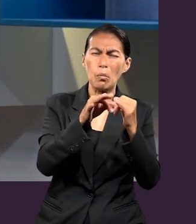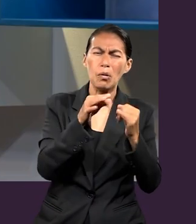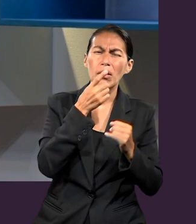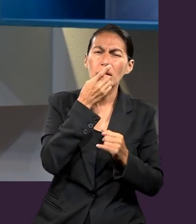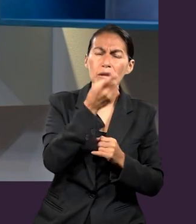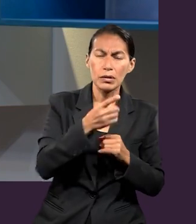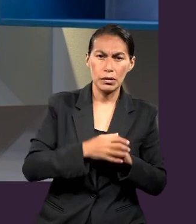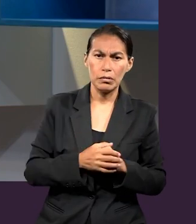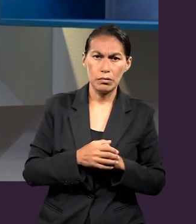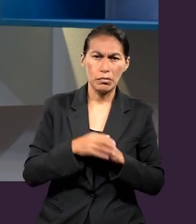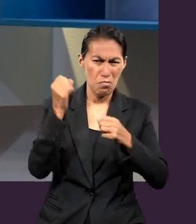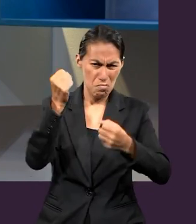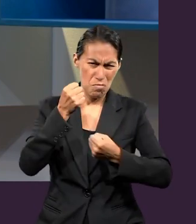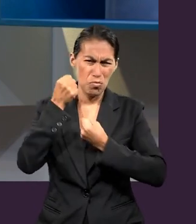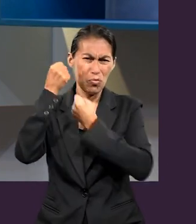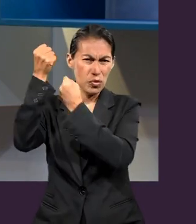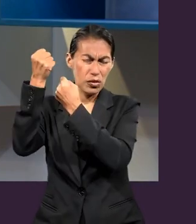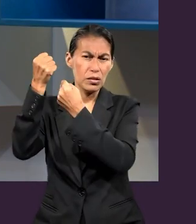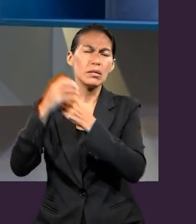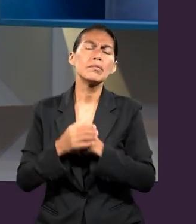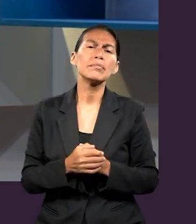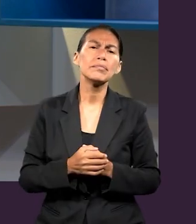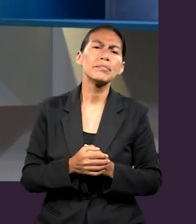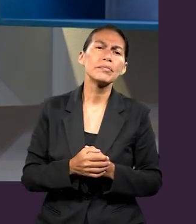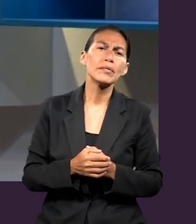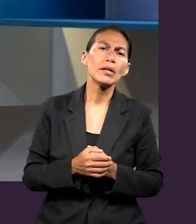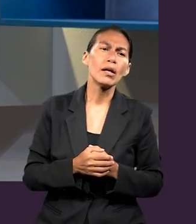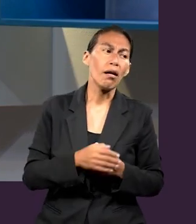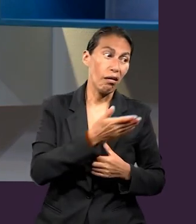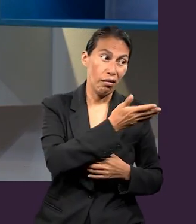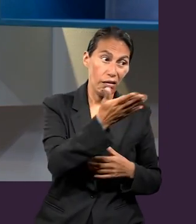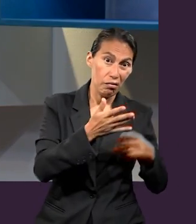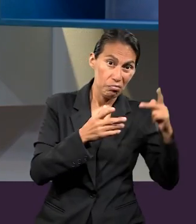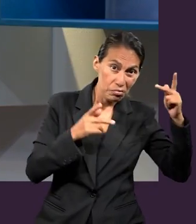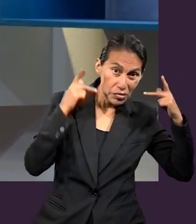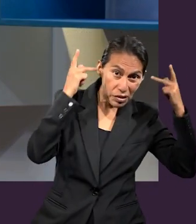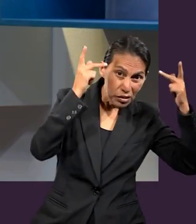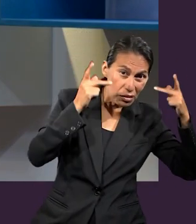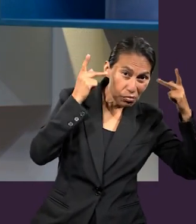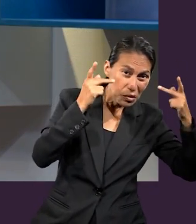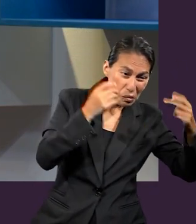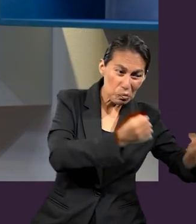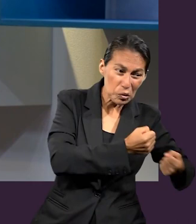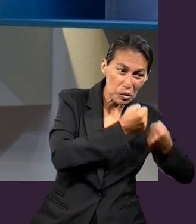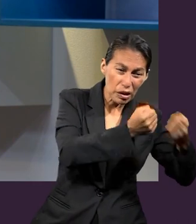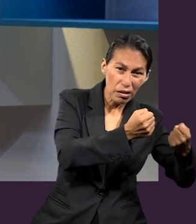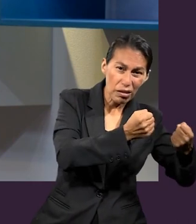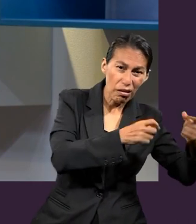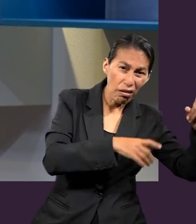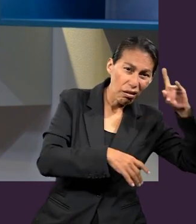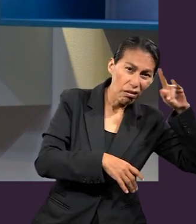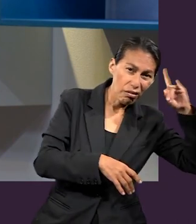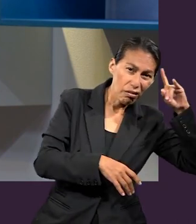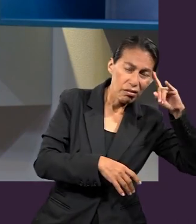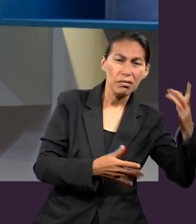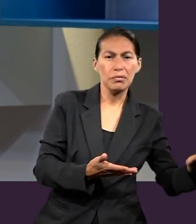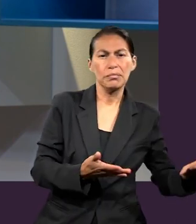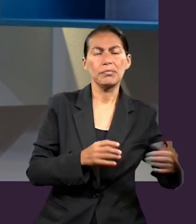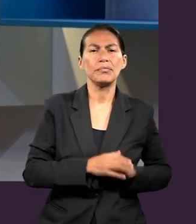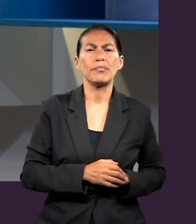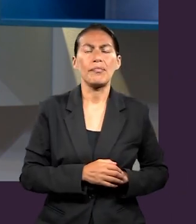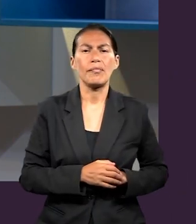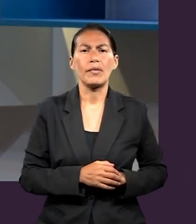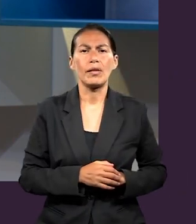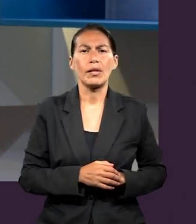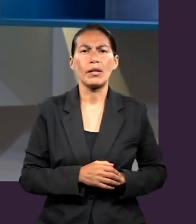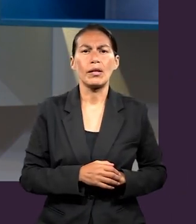lo último diría que, ya ven que menciono eso de potestades, de principados. Pablo habla acerca de las principados